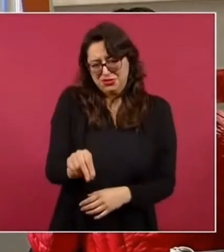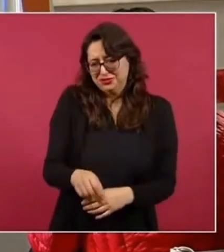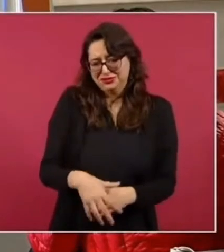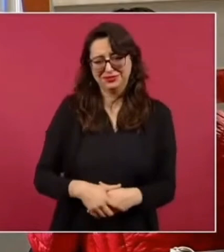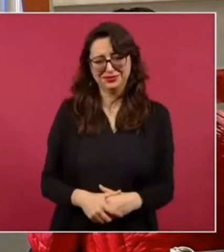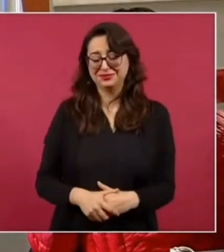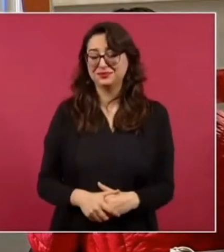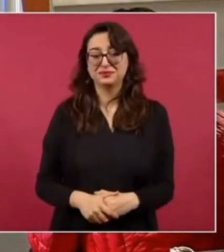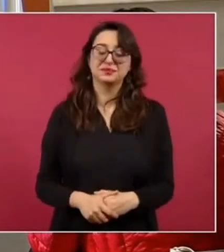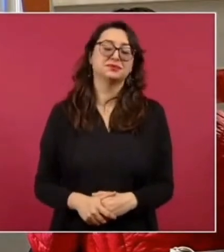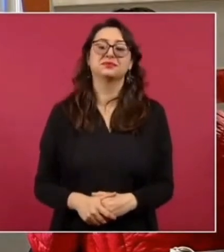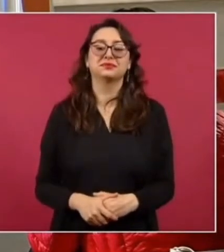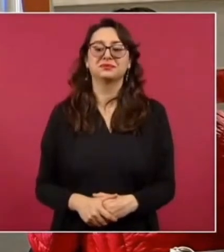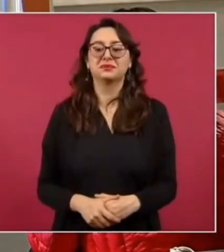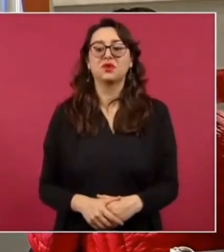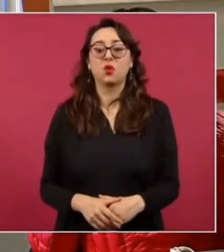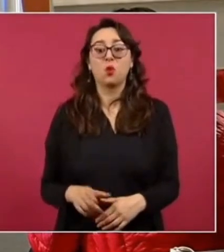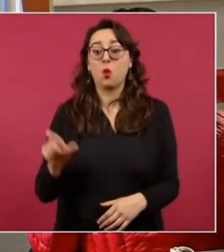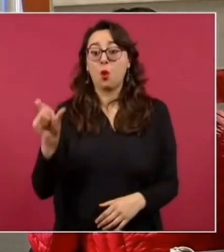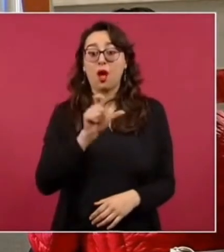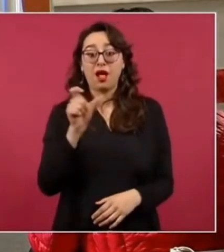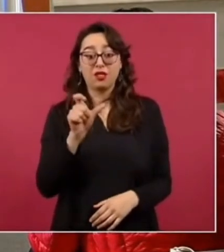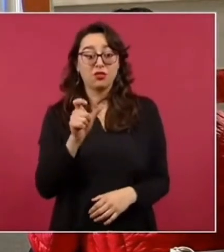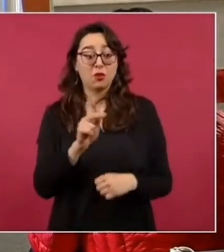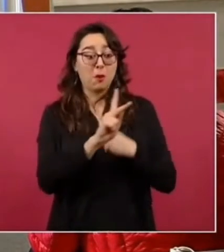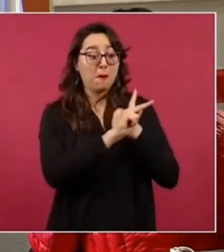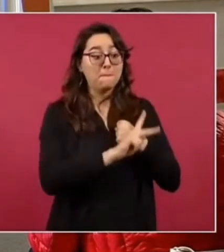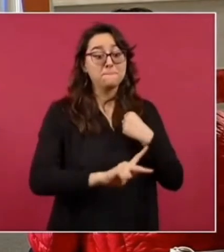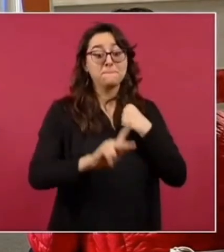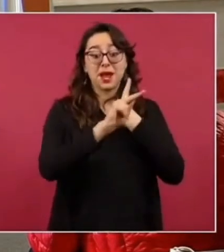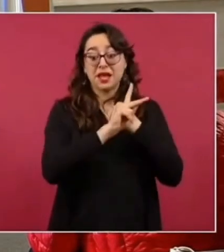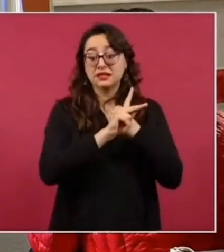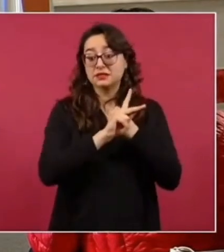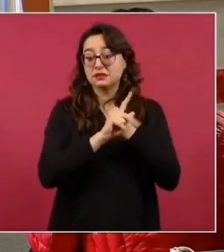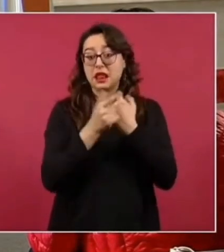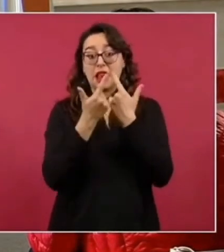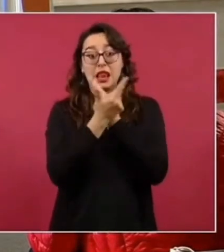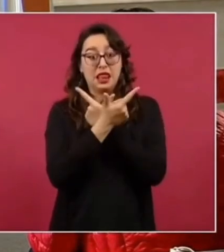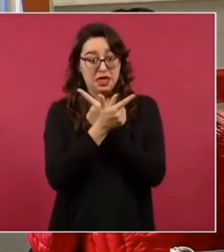en naciones libres independientes soberanas